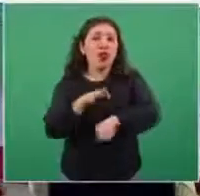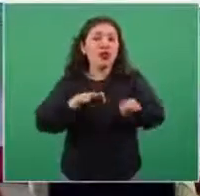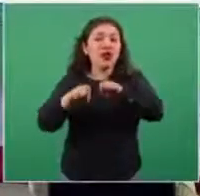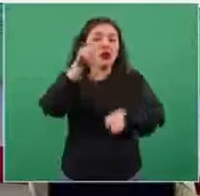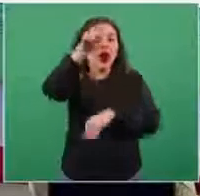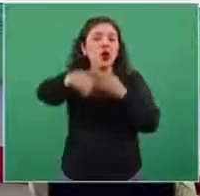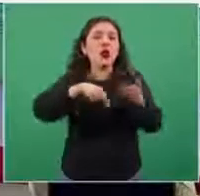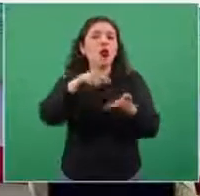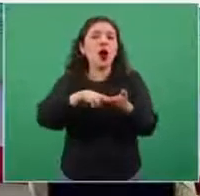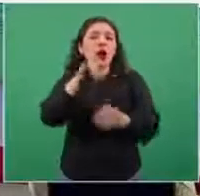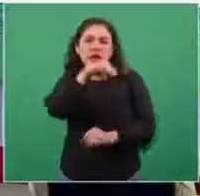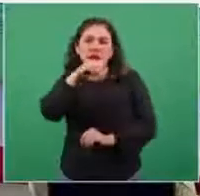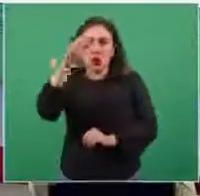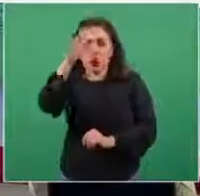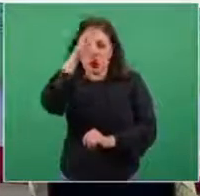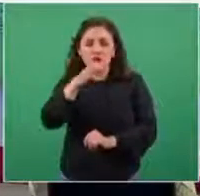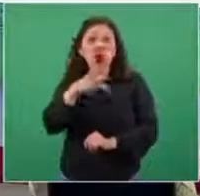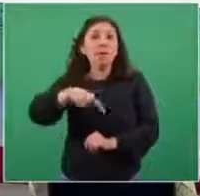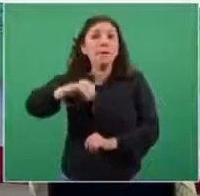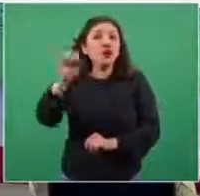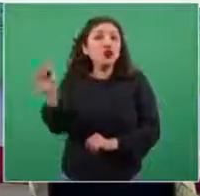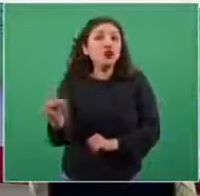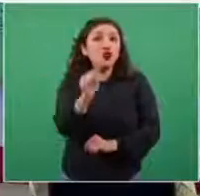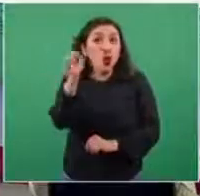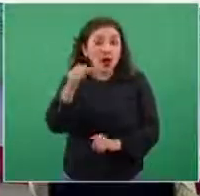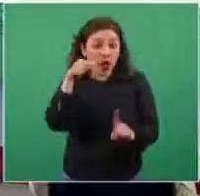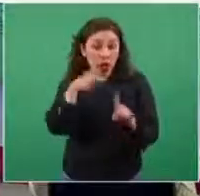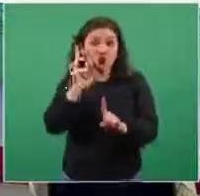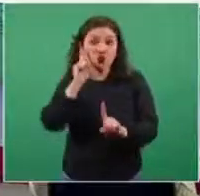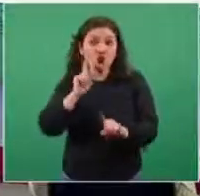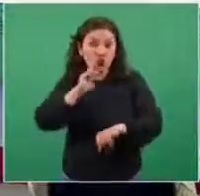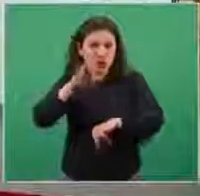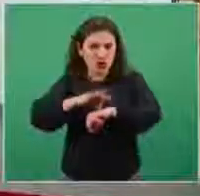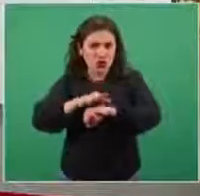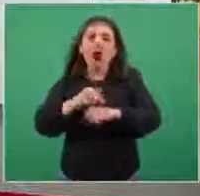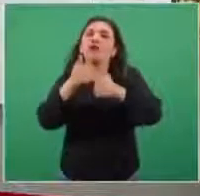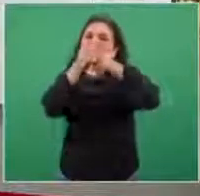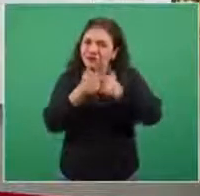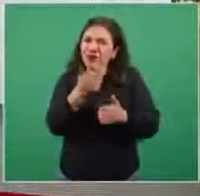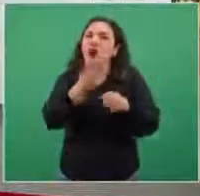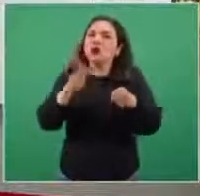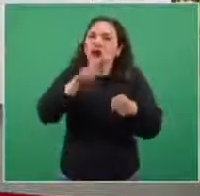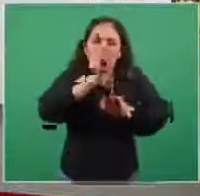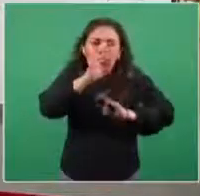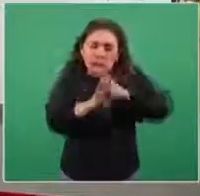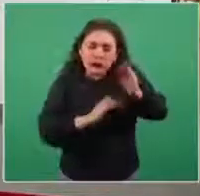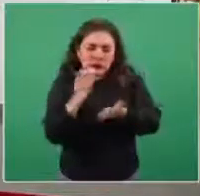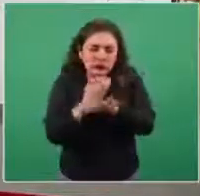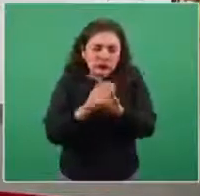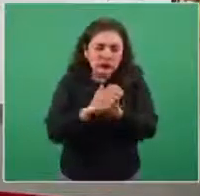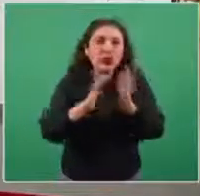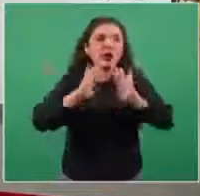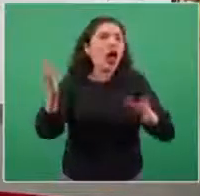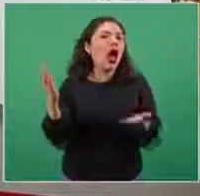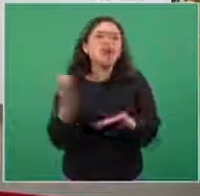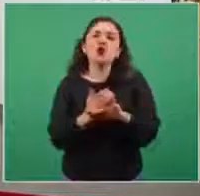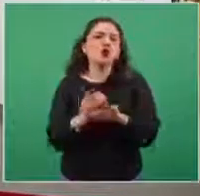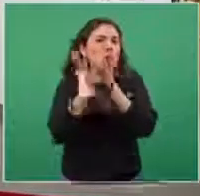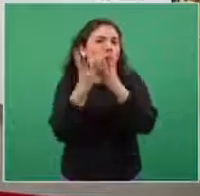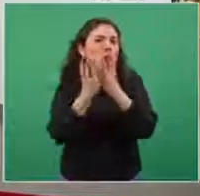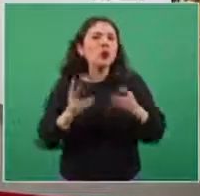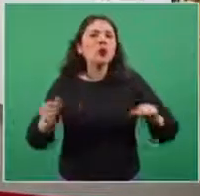Coahuila, en el IMSS, pero afortunadamente ella también, después de un periodo de hospitalización y tratamiento, se ha recuperado